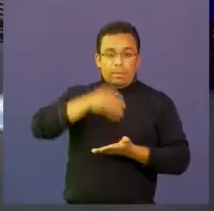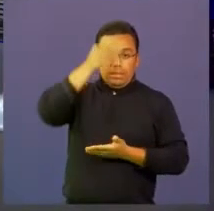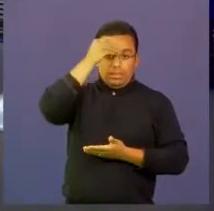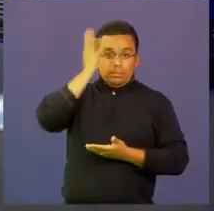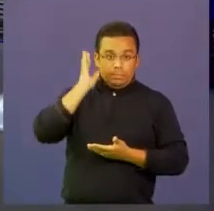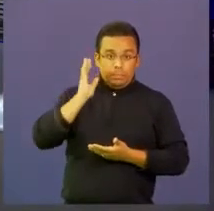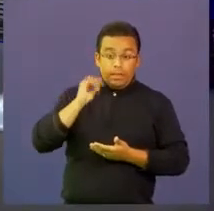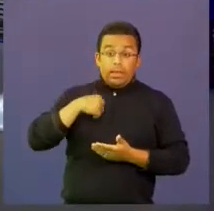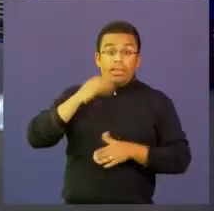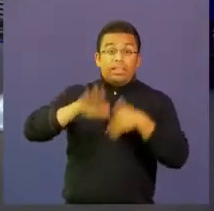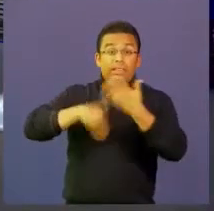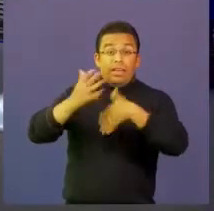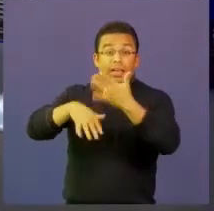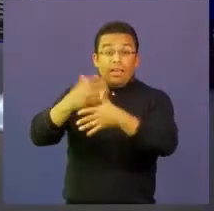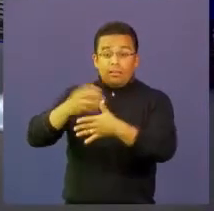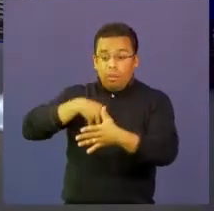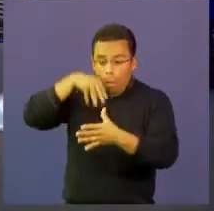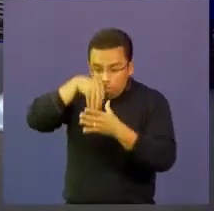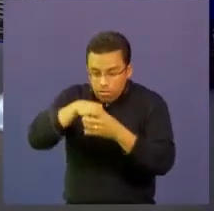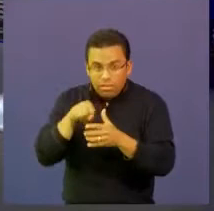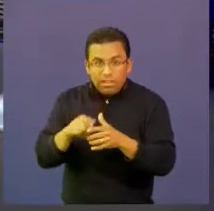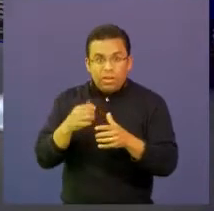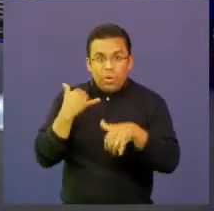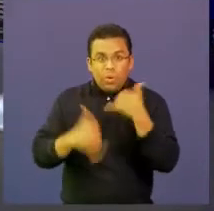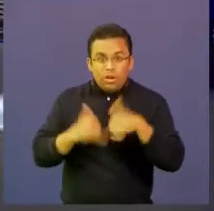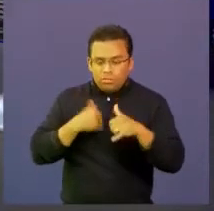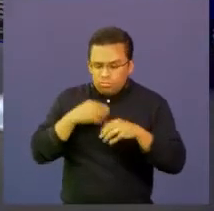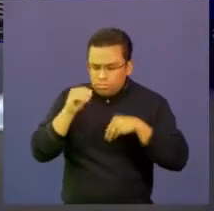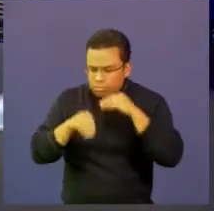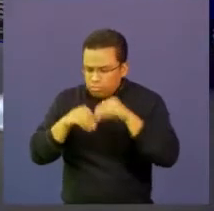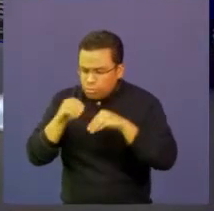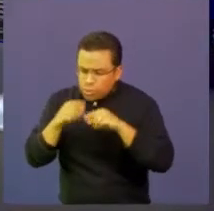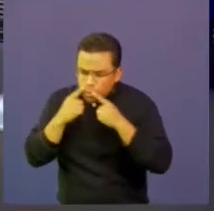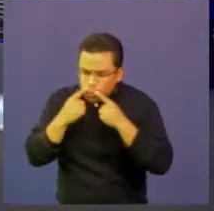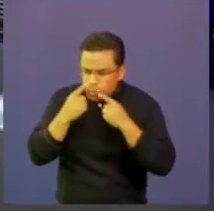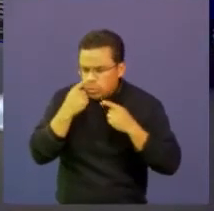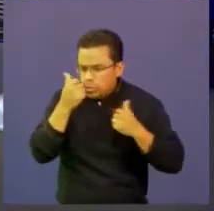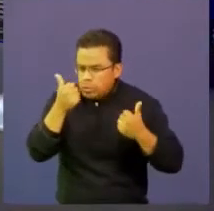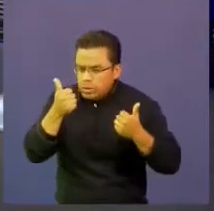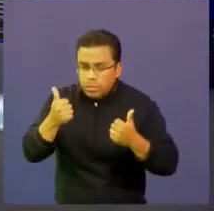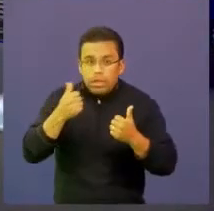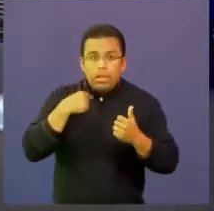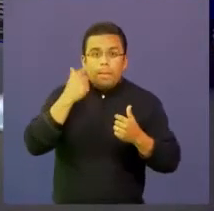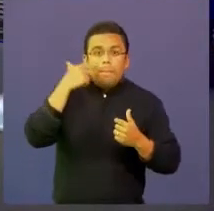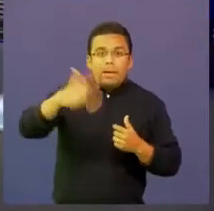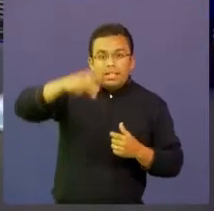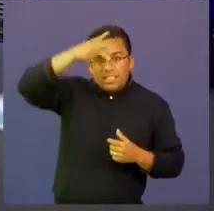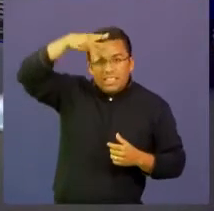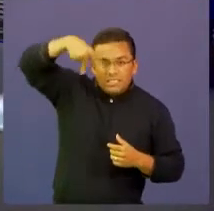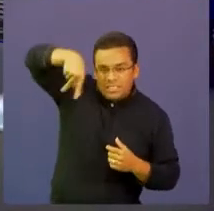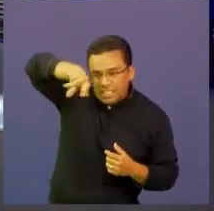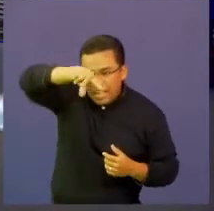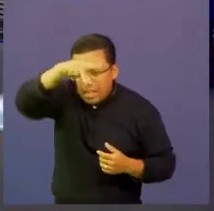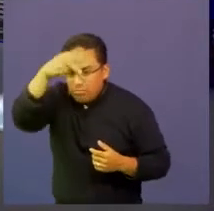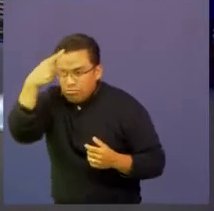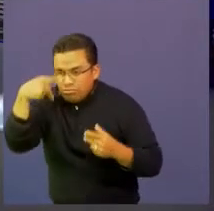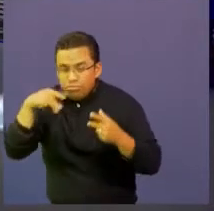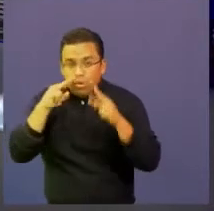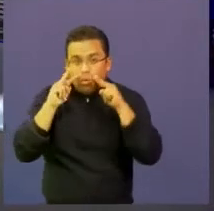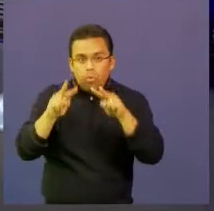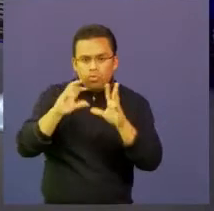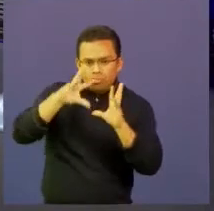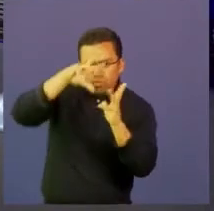ellos inmersan en este juego, son llenos de personajes, es en tercera inmersión, es todo un mundo completamente